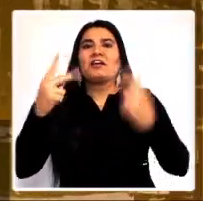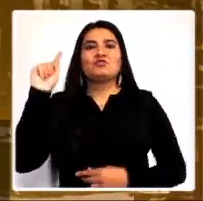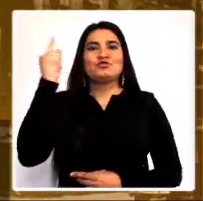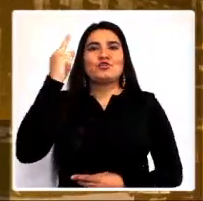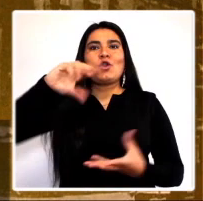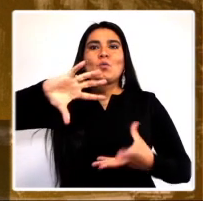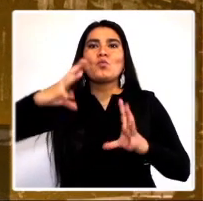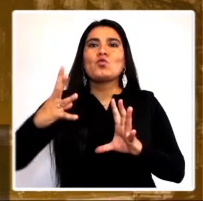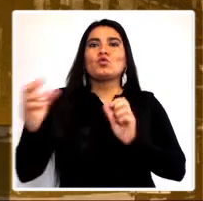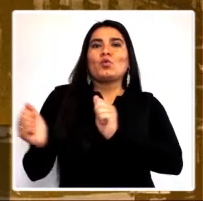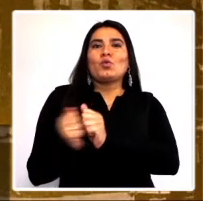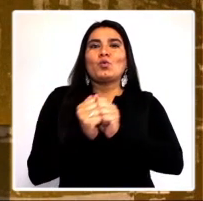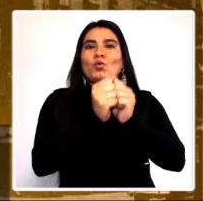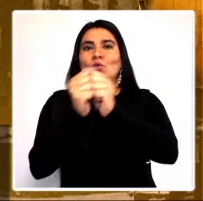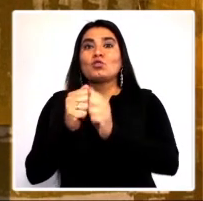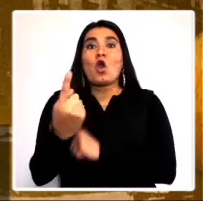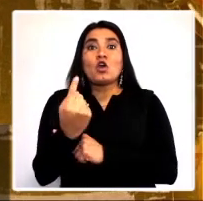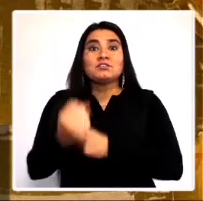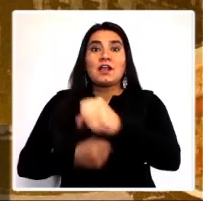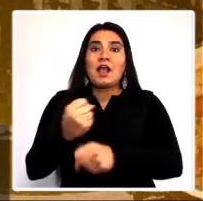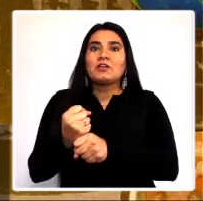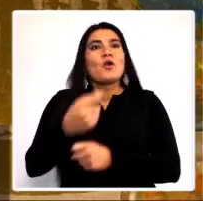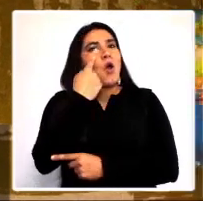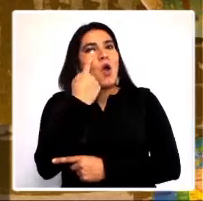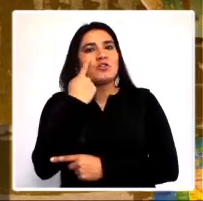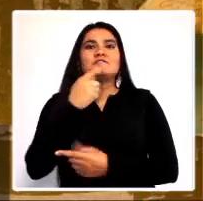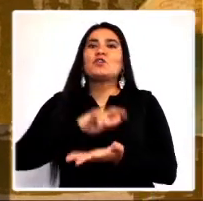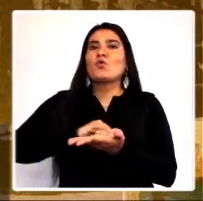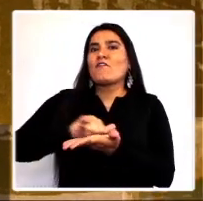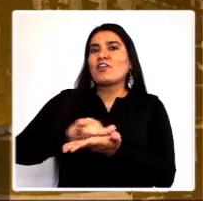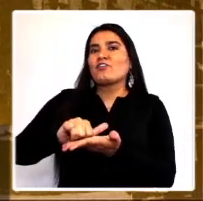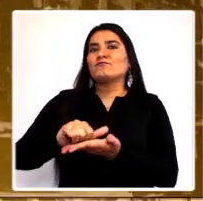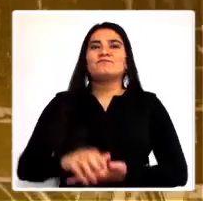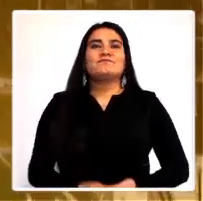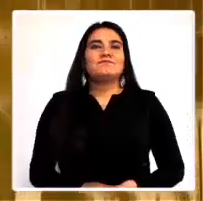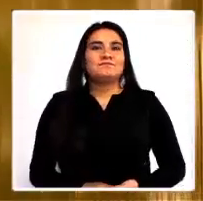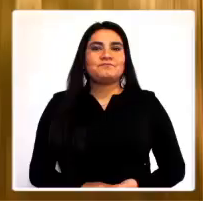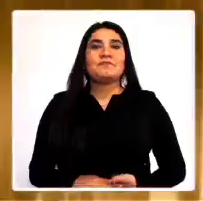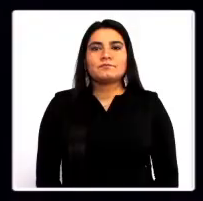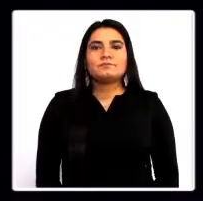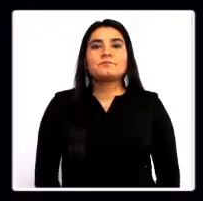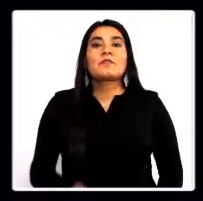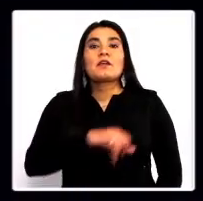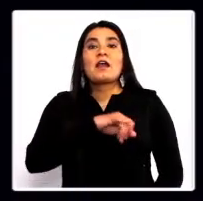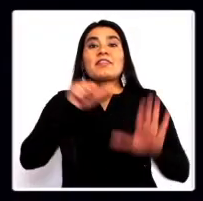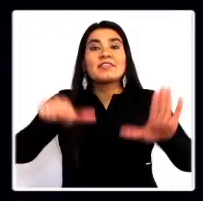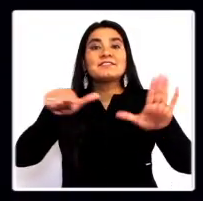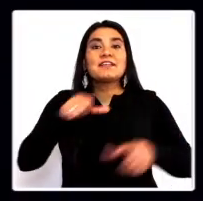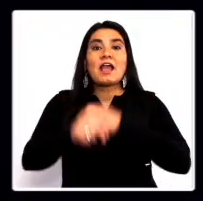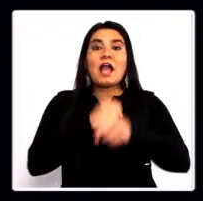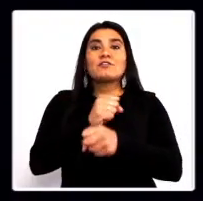sola por todo el mundo, llevando a Maritza, a sus 11 años de edad, a conocer Nueva York. A los 16